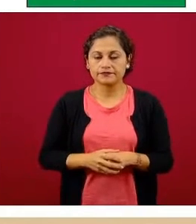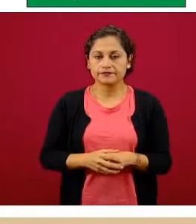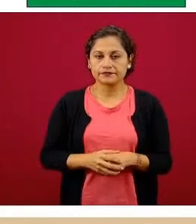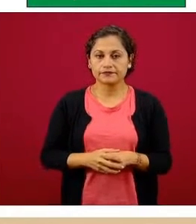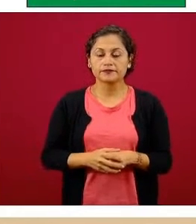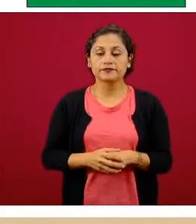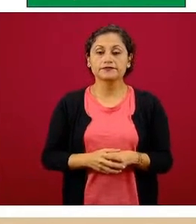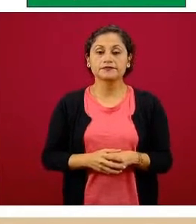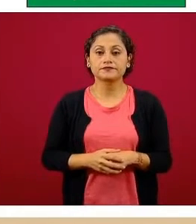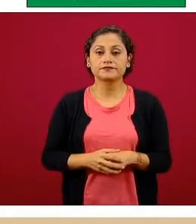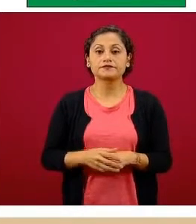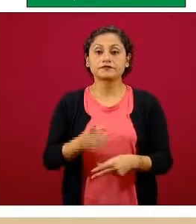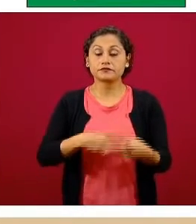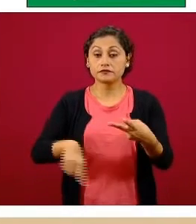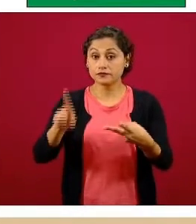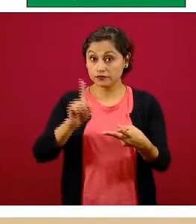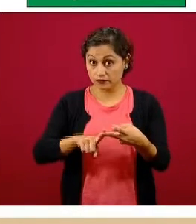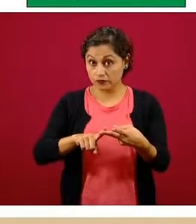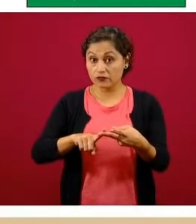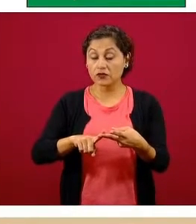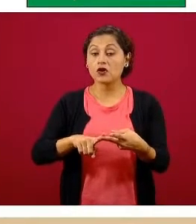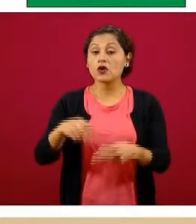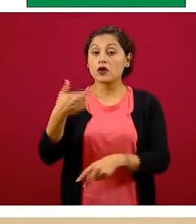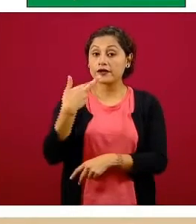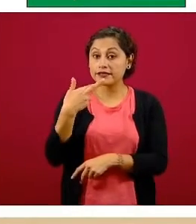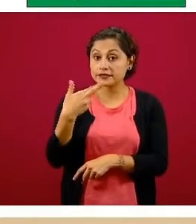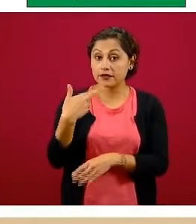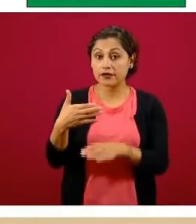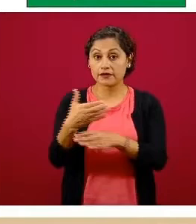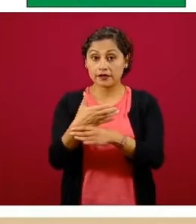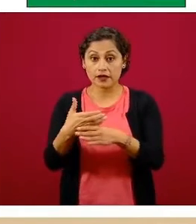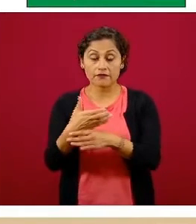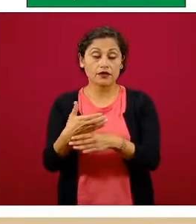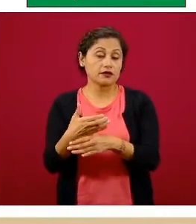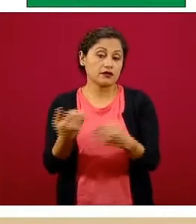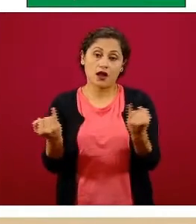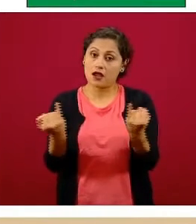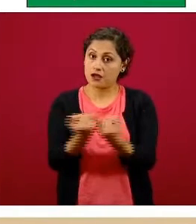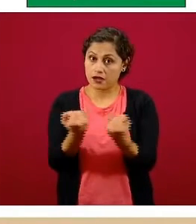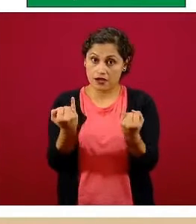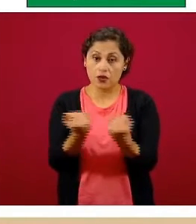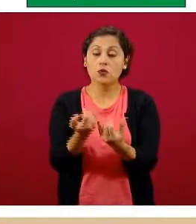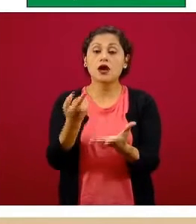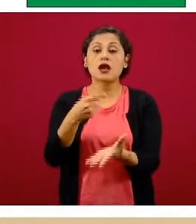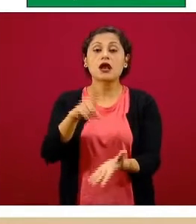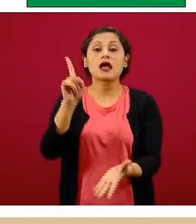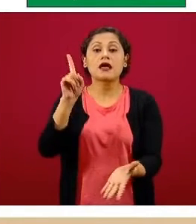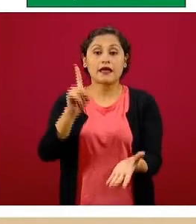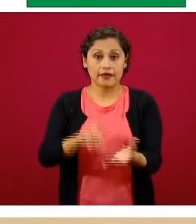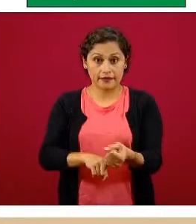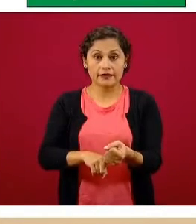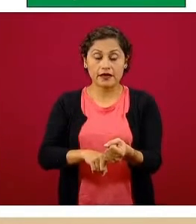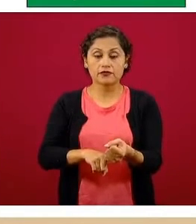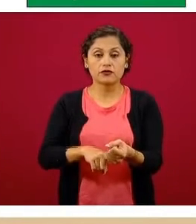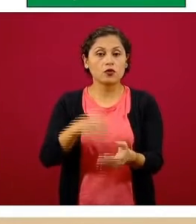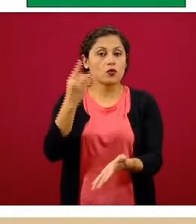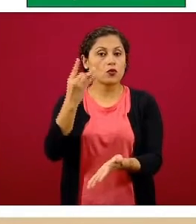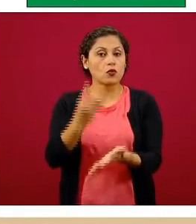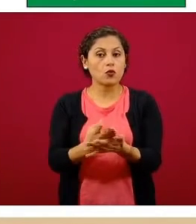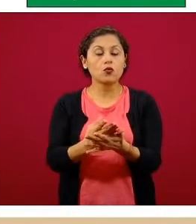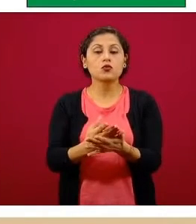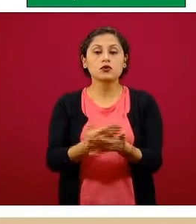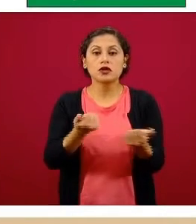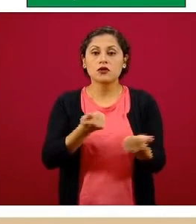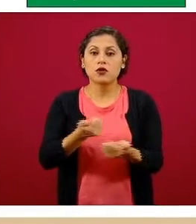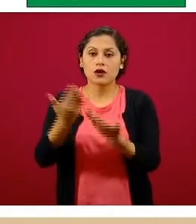este enfoque. Restaurantes y cafeterías, igual que en la Jornada Nacional de Sana Distancia, solamente pedidos a domicilio o